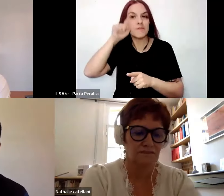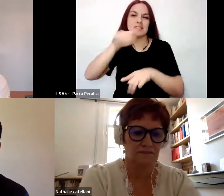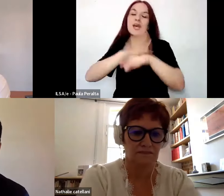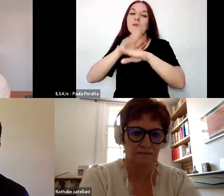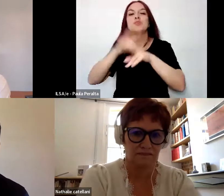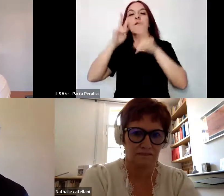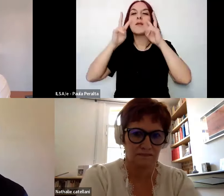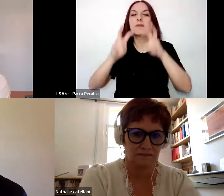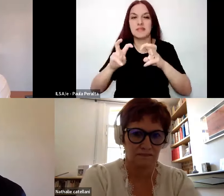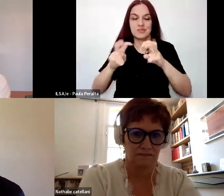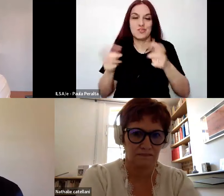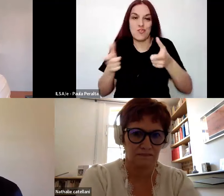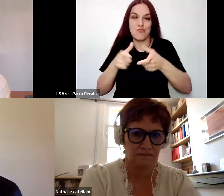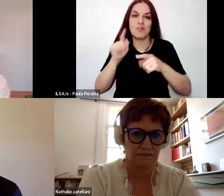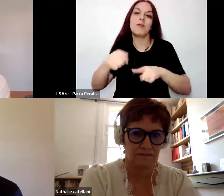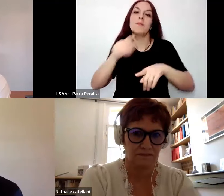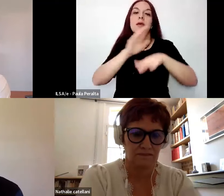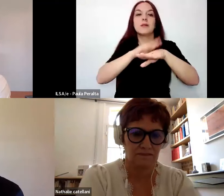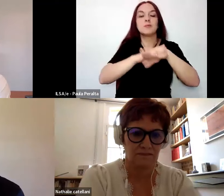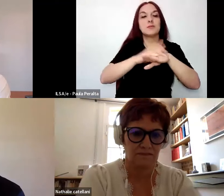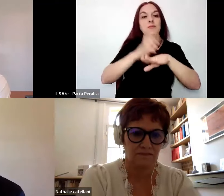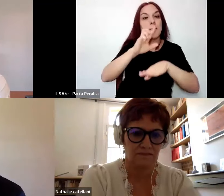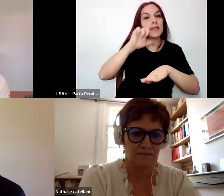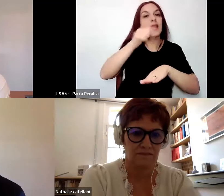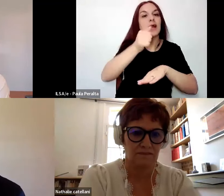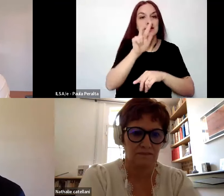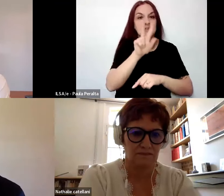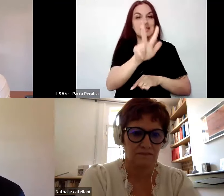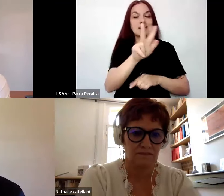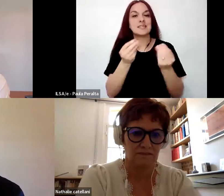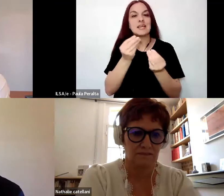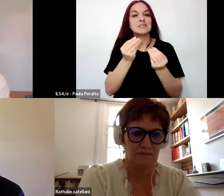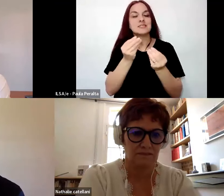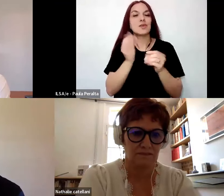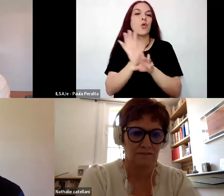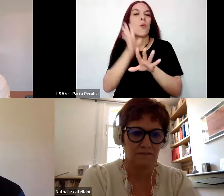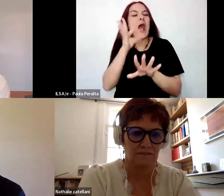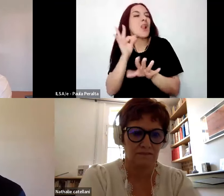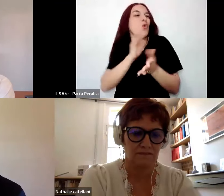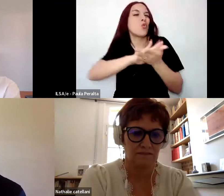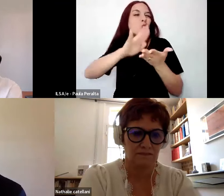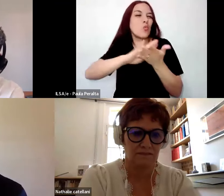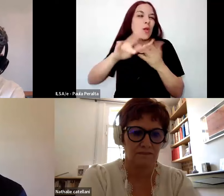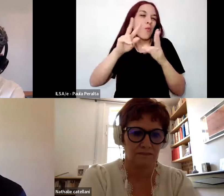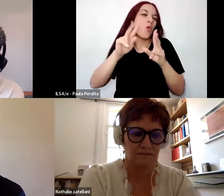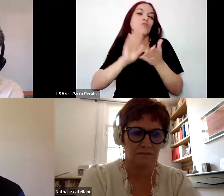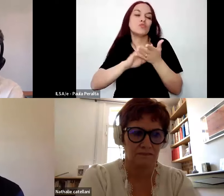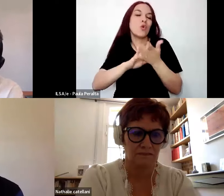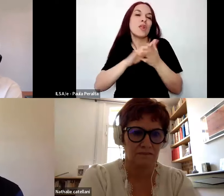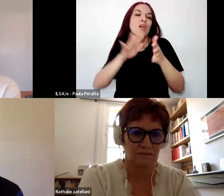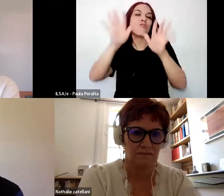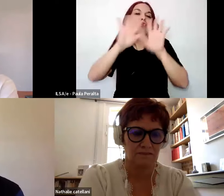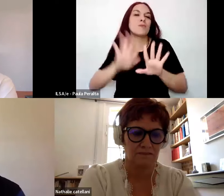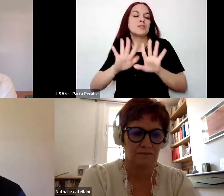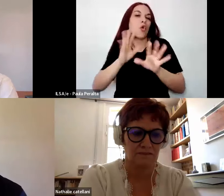Es responsable del PIA 3, un proyecto que es un centro piloto de formación de profesorado e